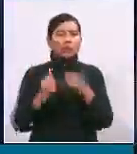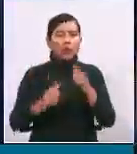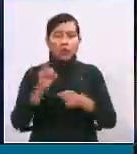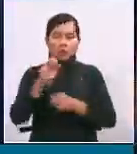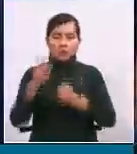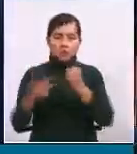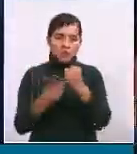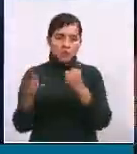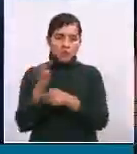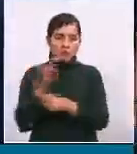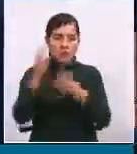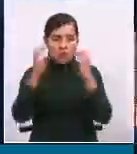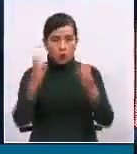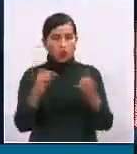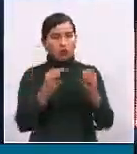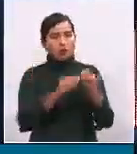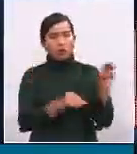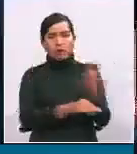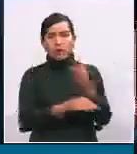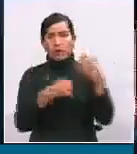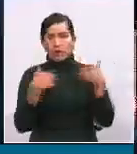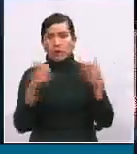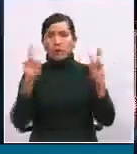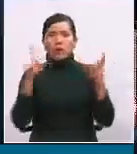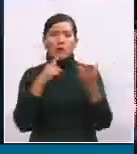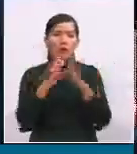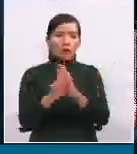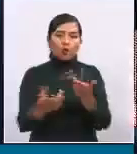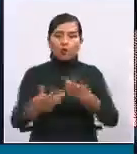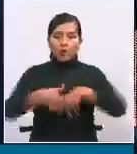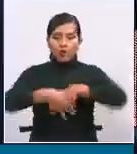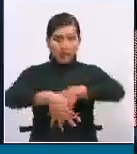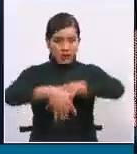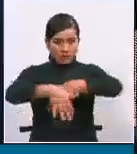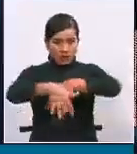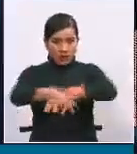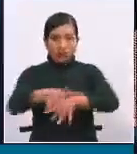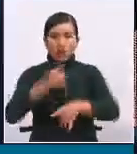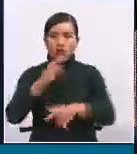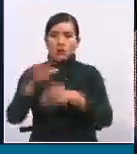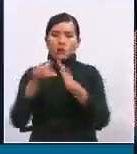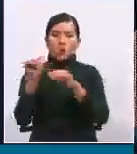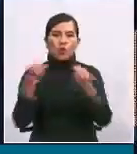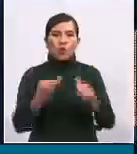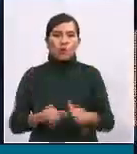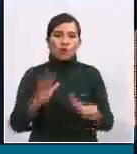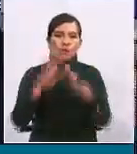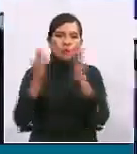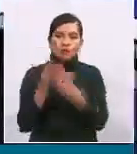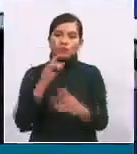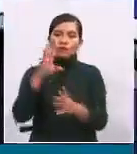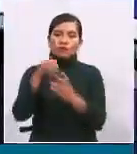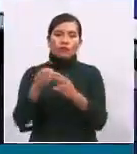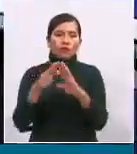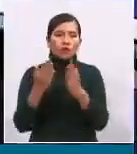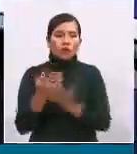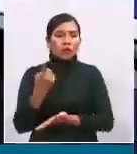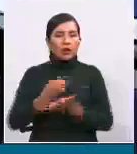tanto con respecto a los desfiles como actos escolares que se desarrollen en las unidades educativas?